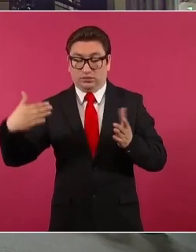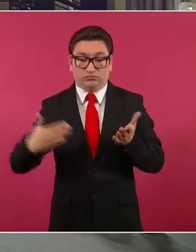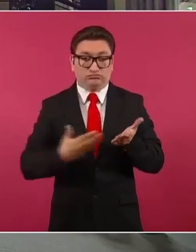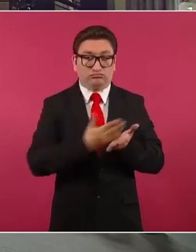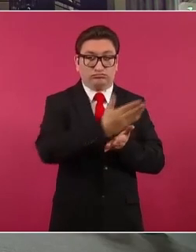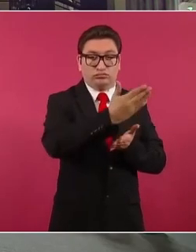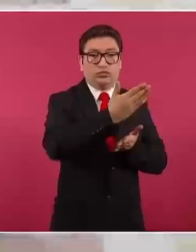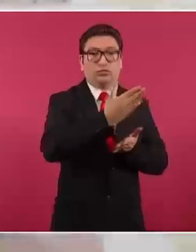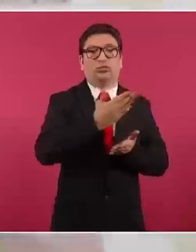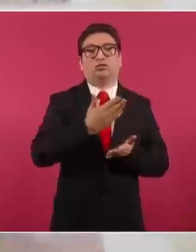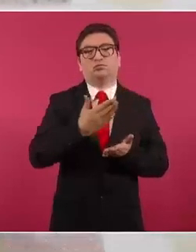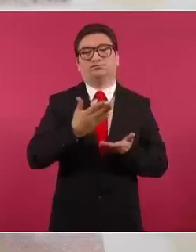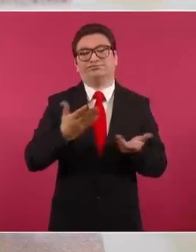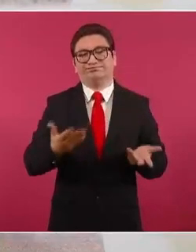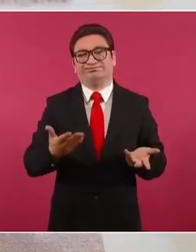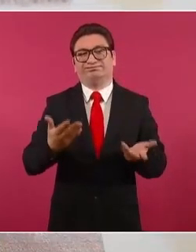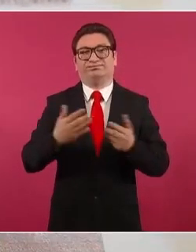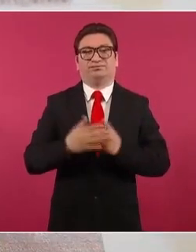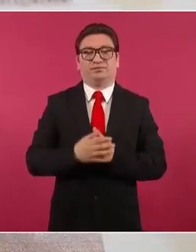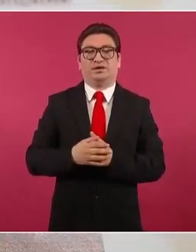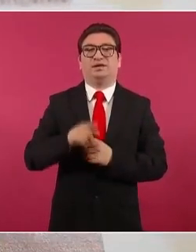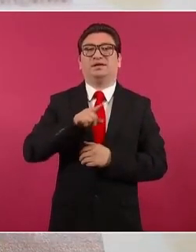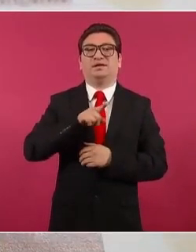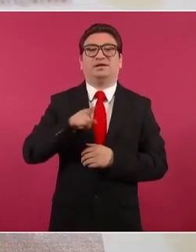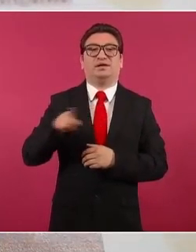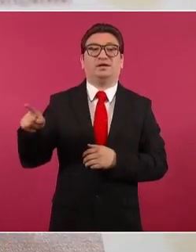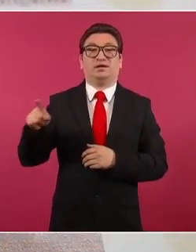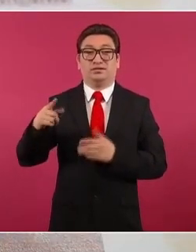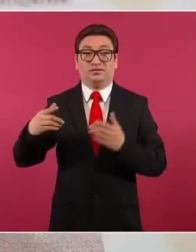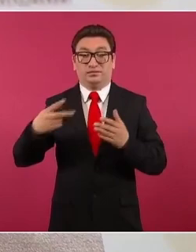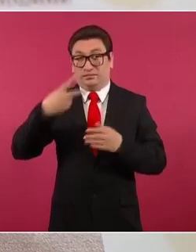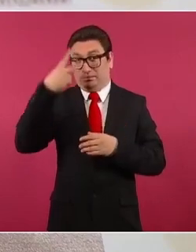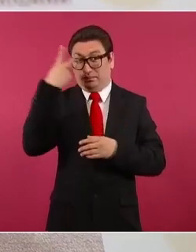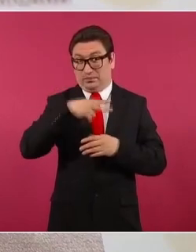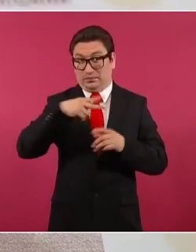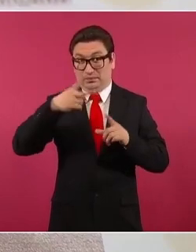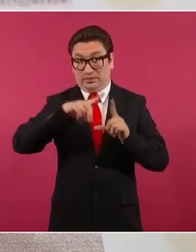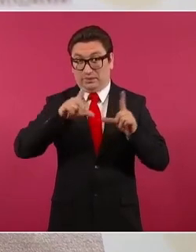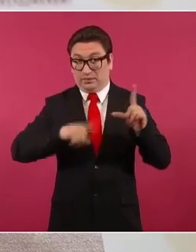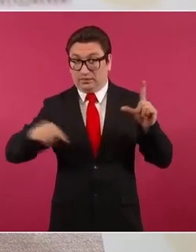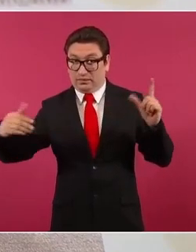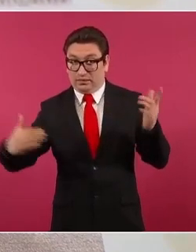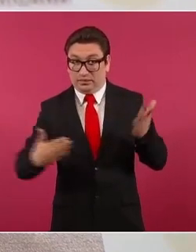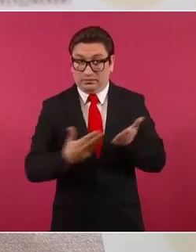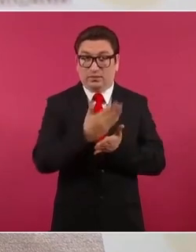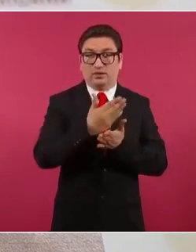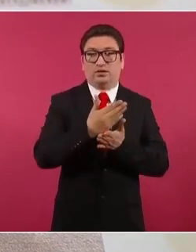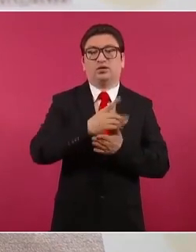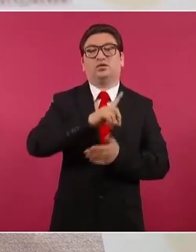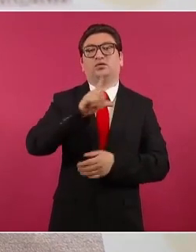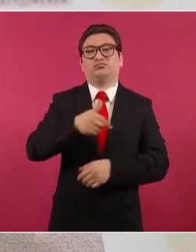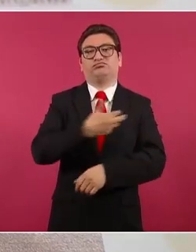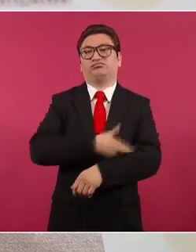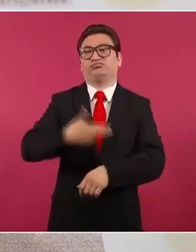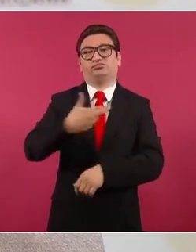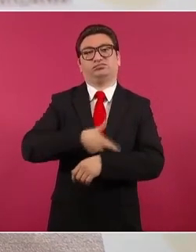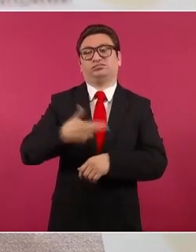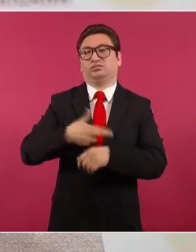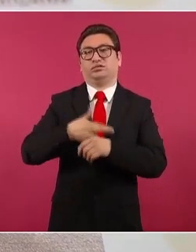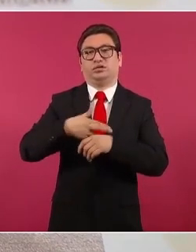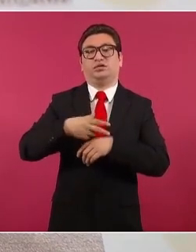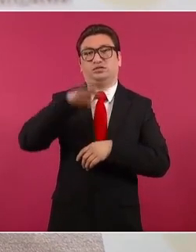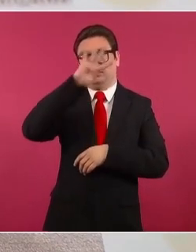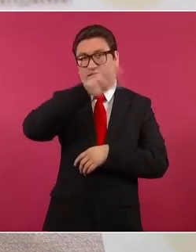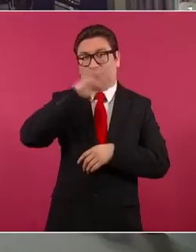pues ya no tendrían el derecho a esta visa